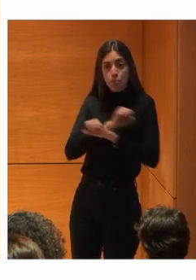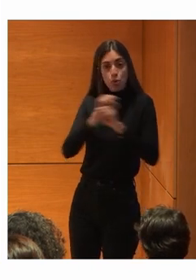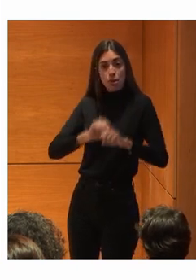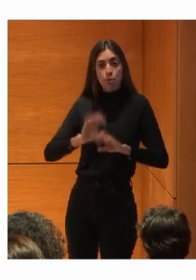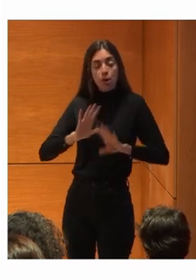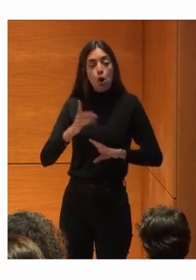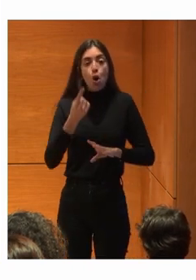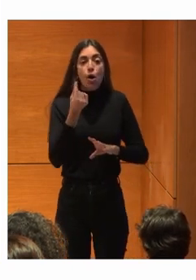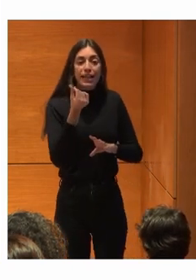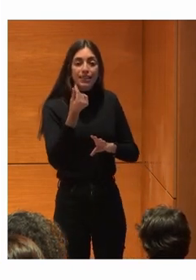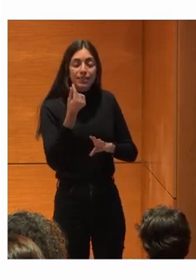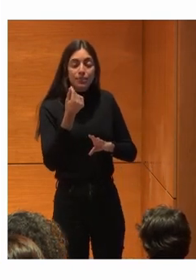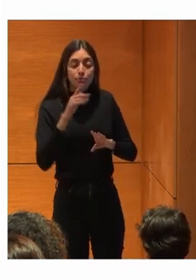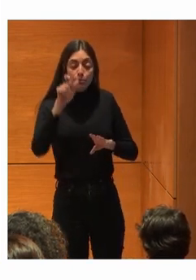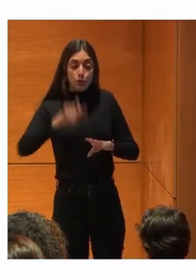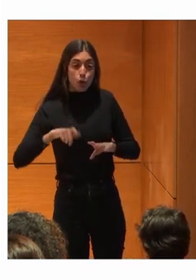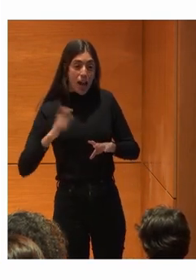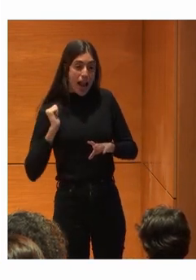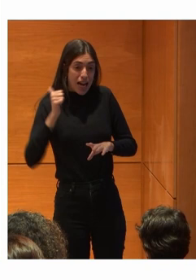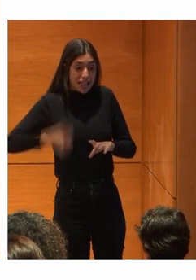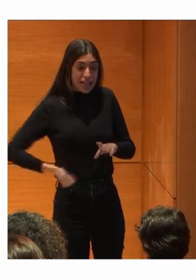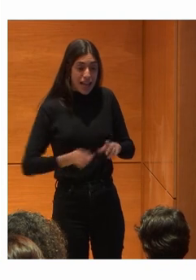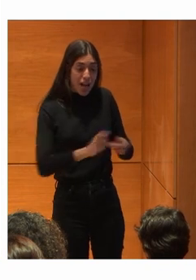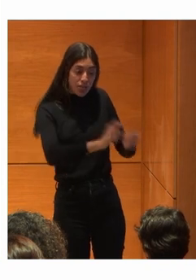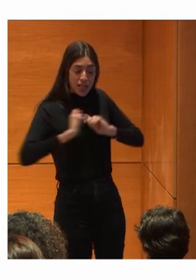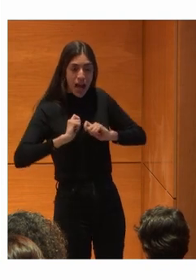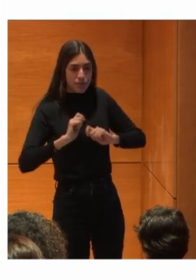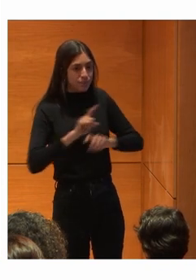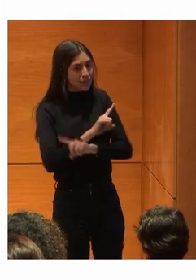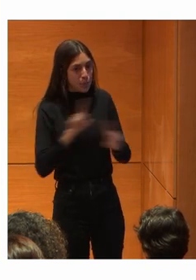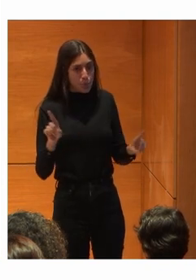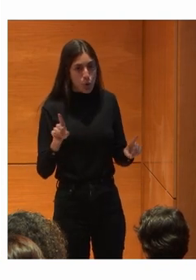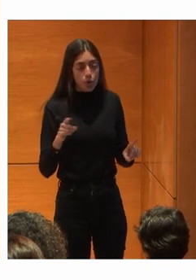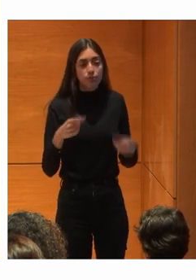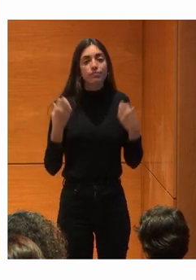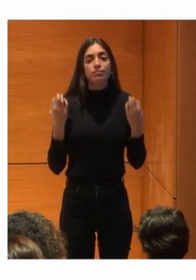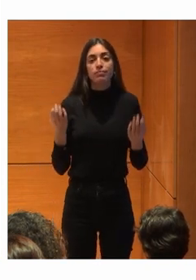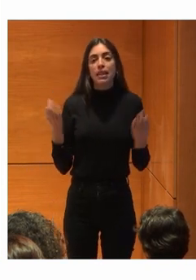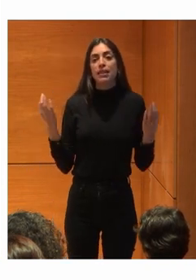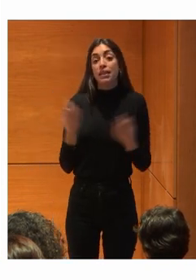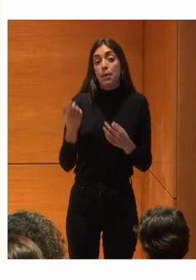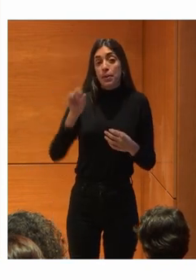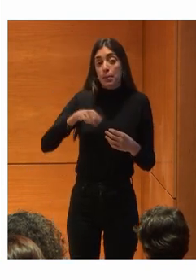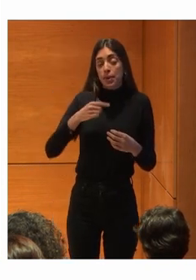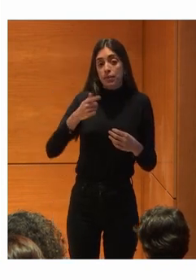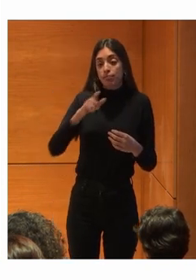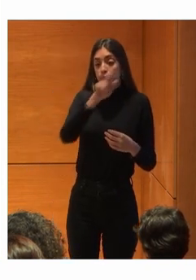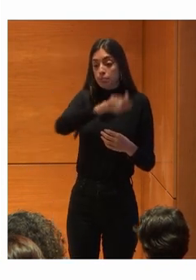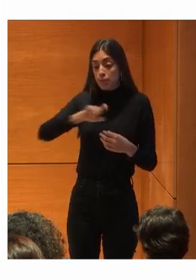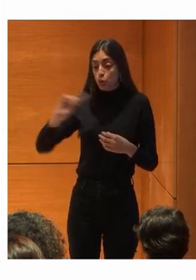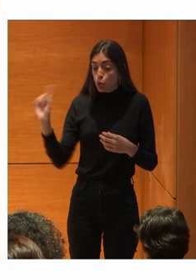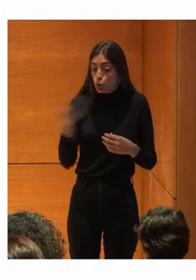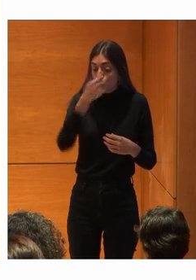Entonces Tenemos que estar En la predisposición De que todos Y todas Estamos En una